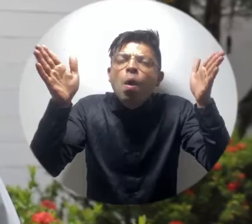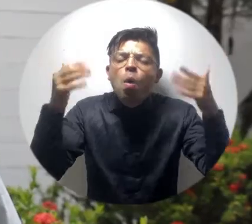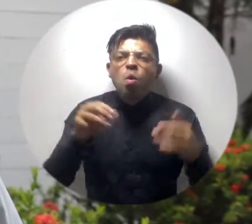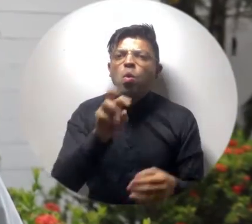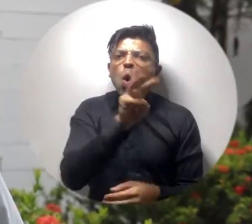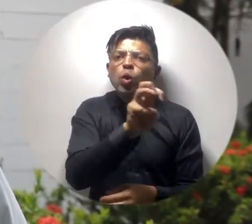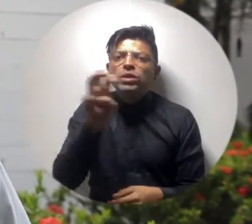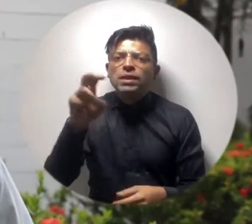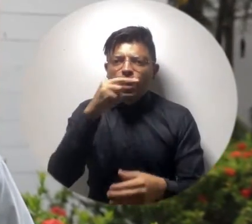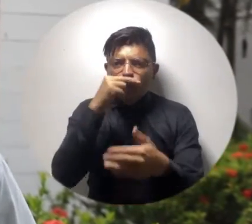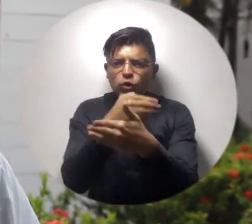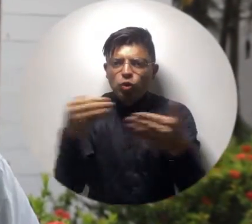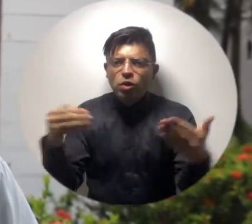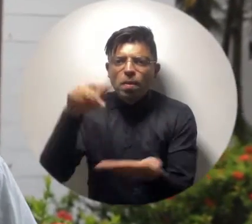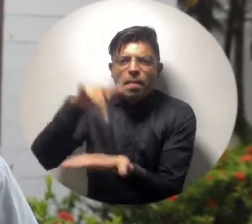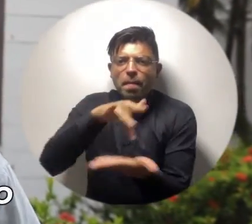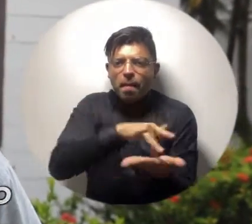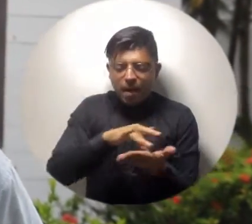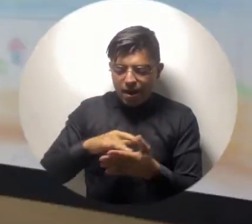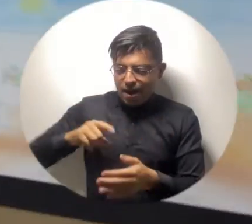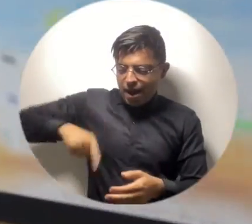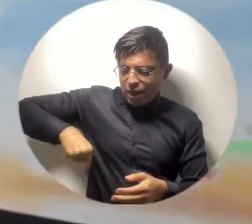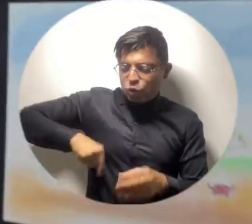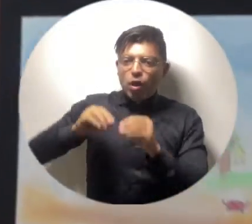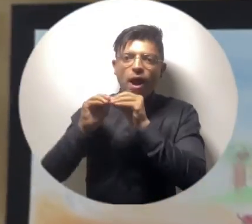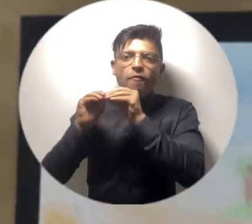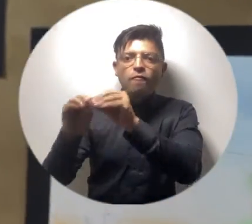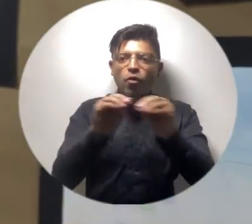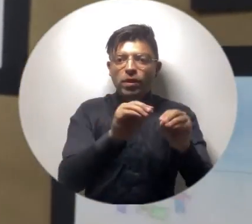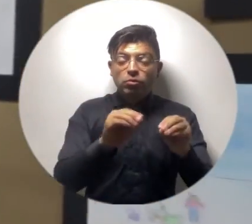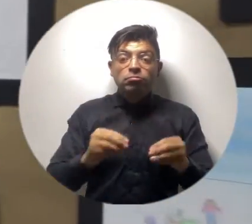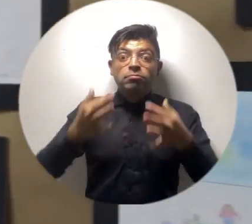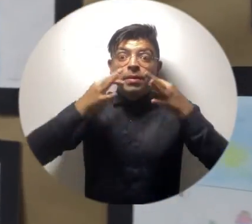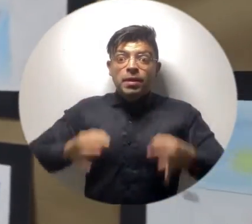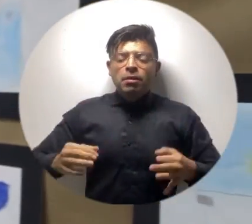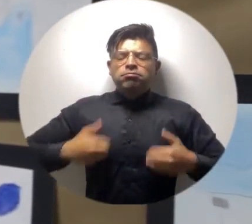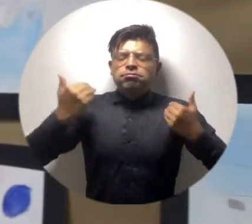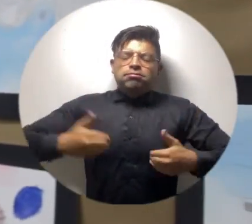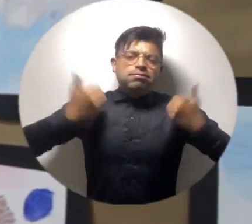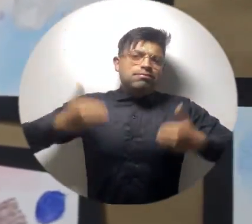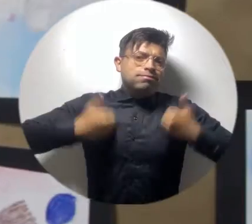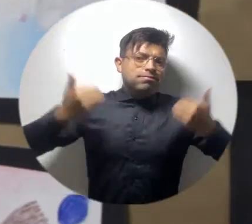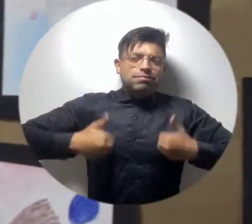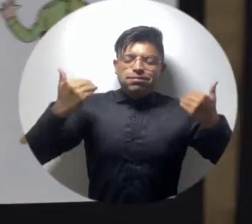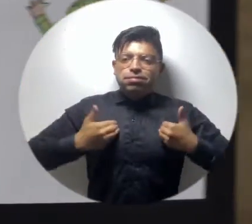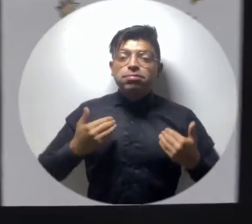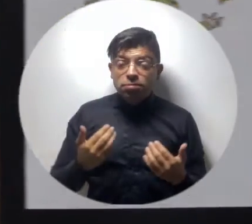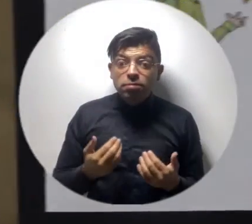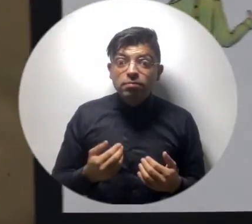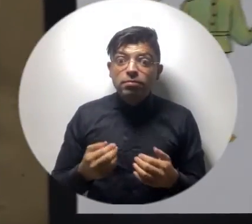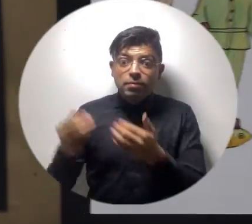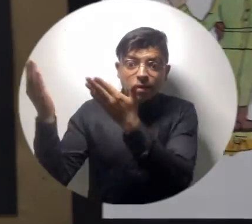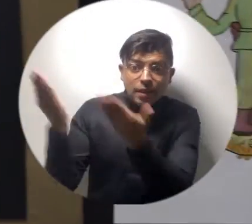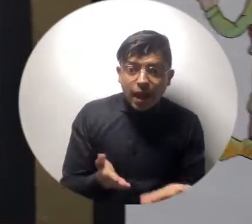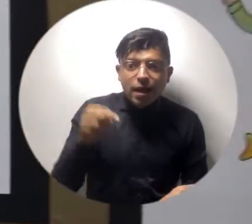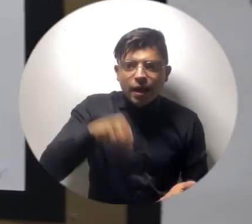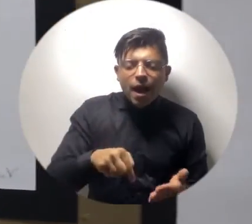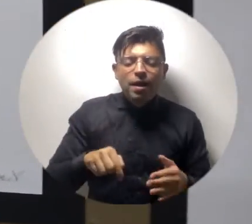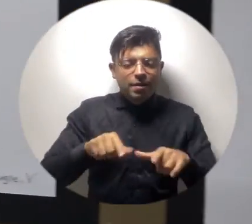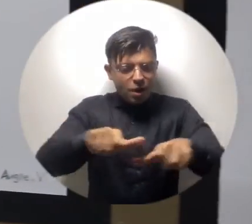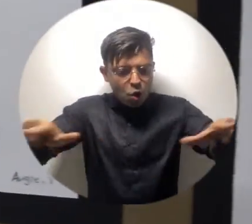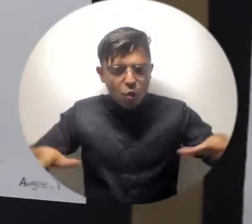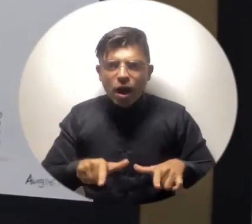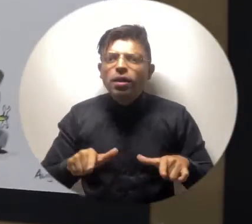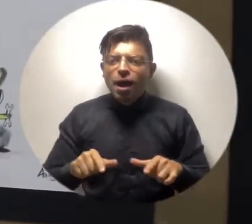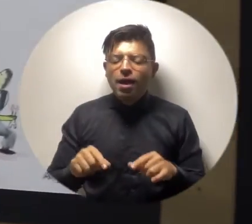niños los que participaron en esta Escuela de Formación y de verdad que muy complacido y muy contento de que podamos haber traído nuevamente a estas